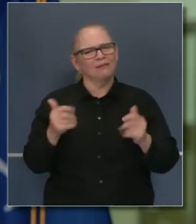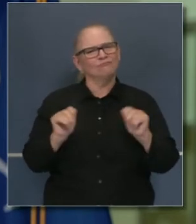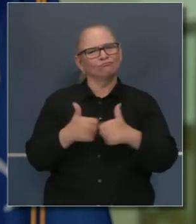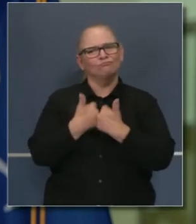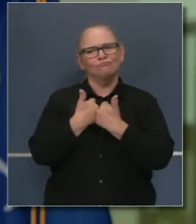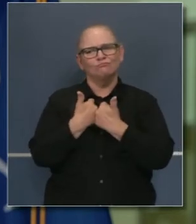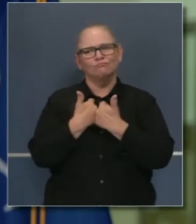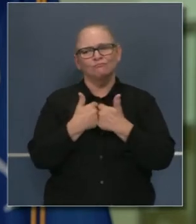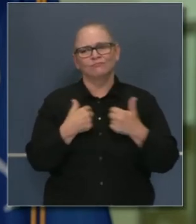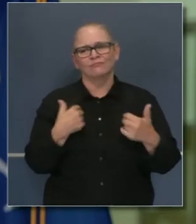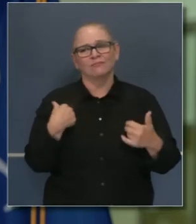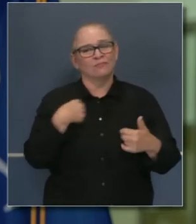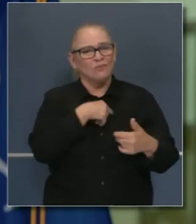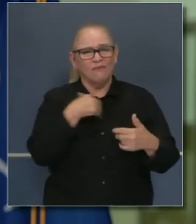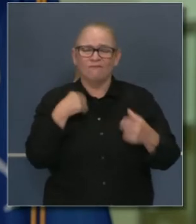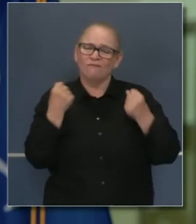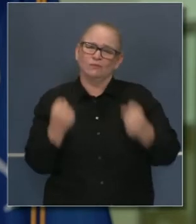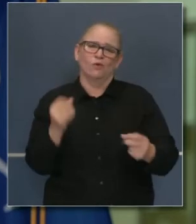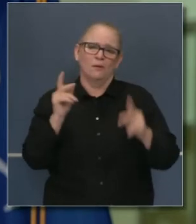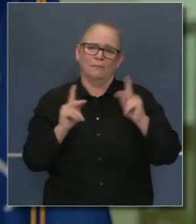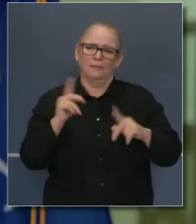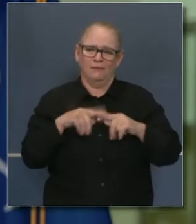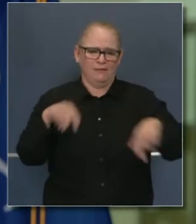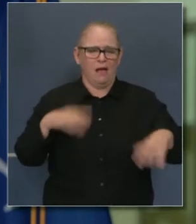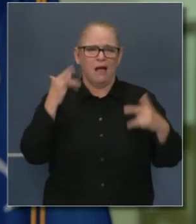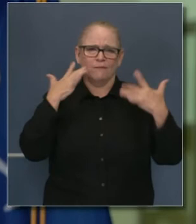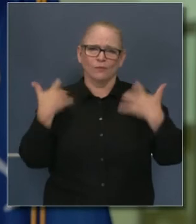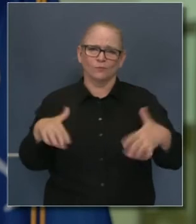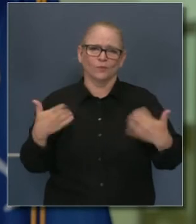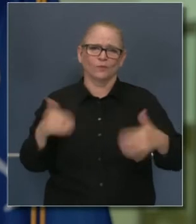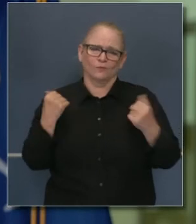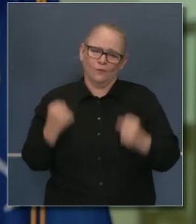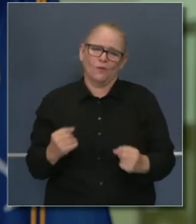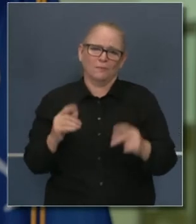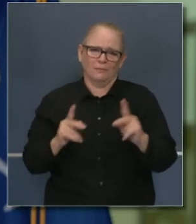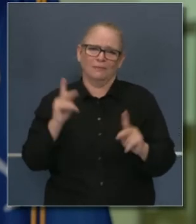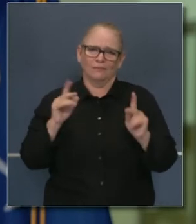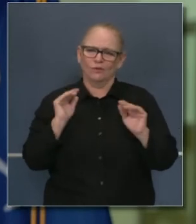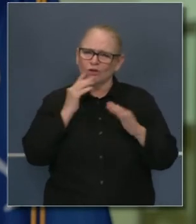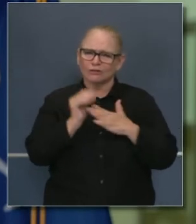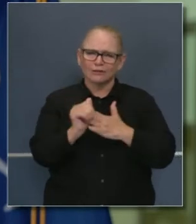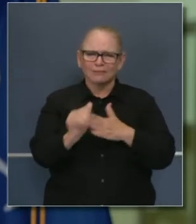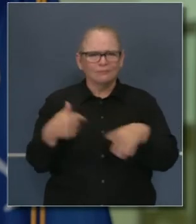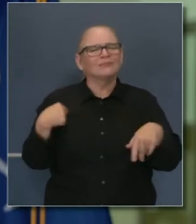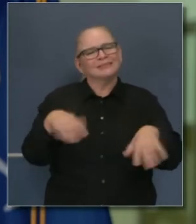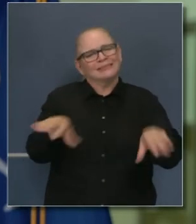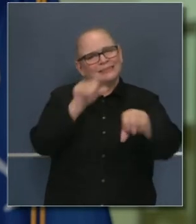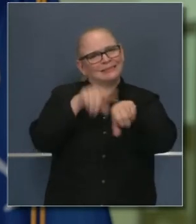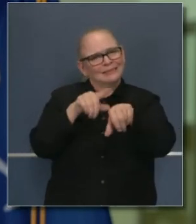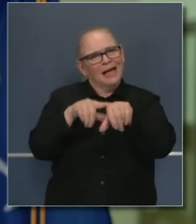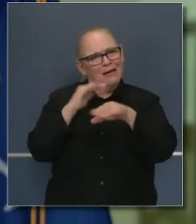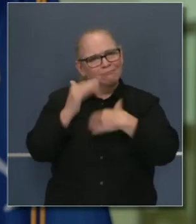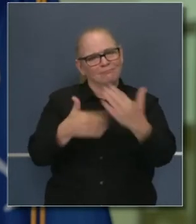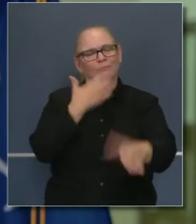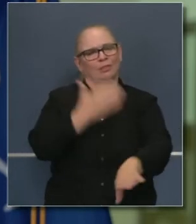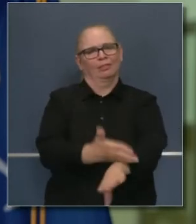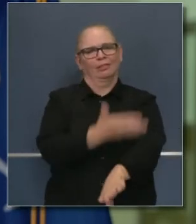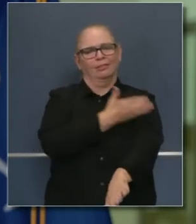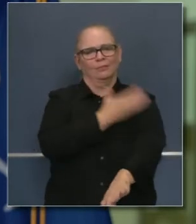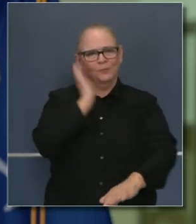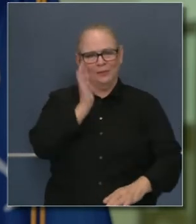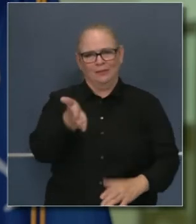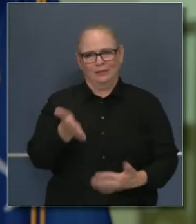y muy flexible y superaremos este momento, como lo hemos hecho en el pasado. Y en muchas de estas condiciones,